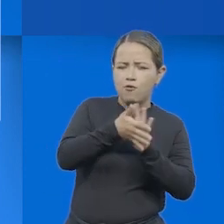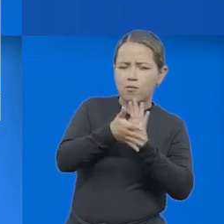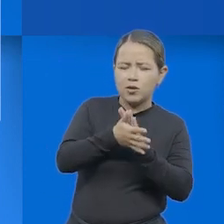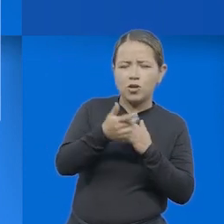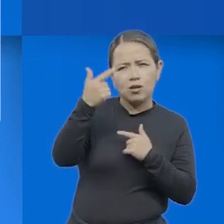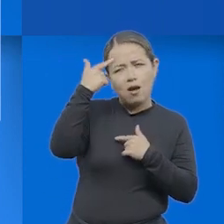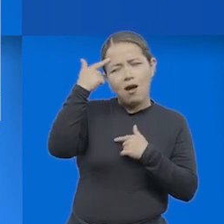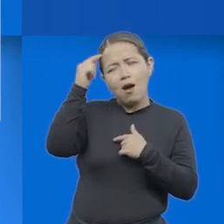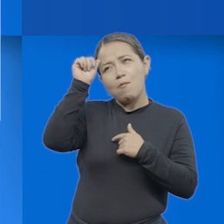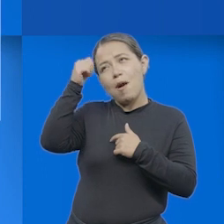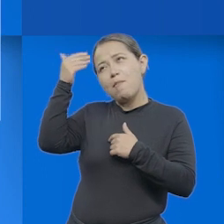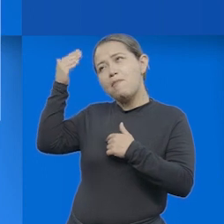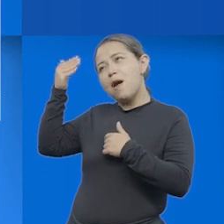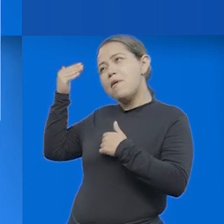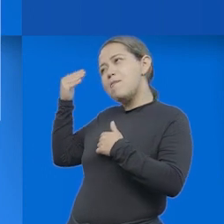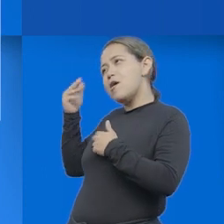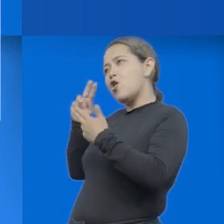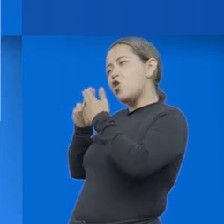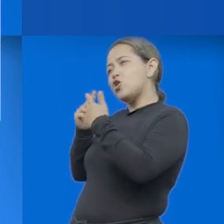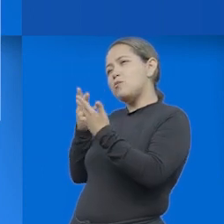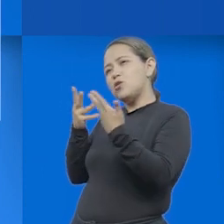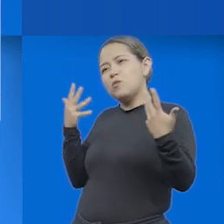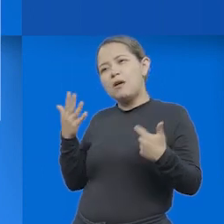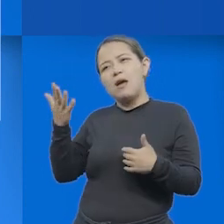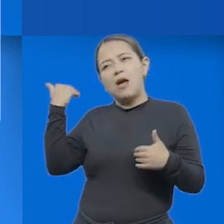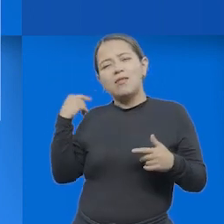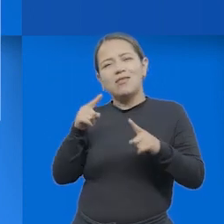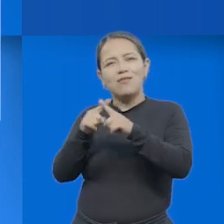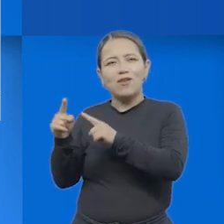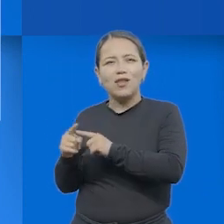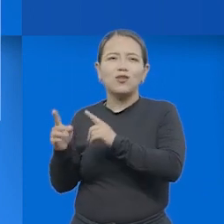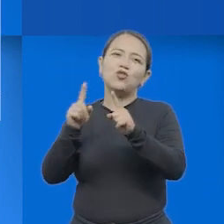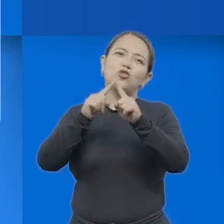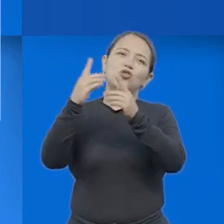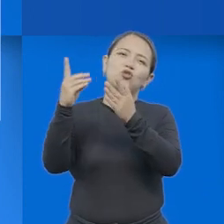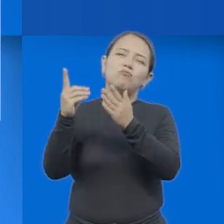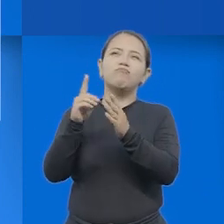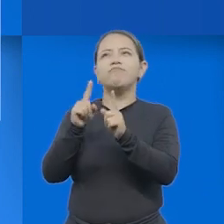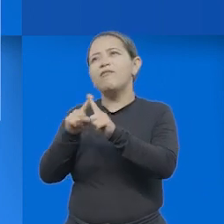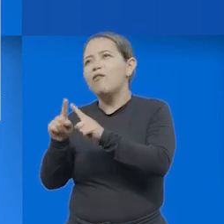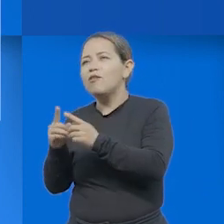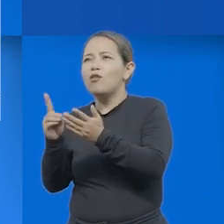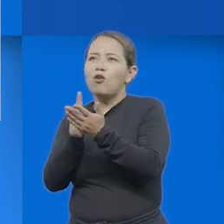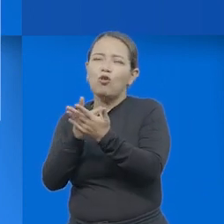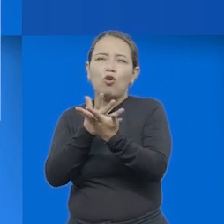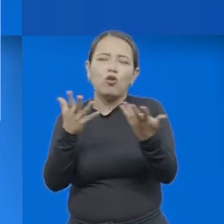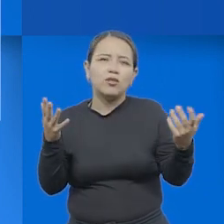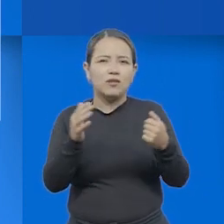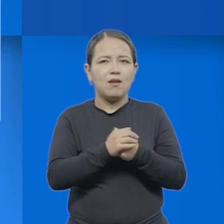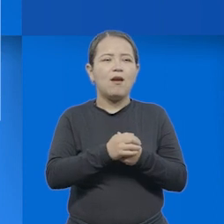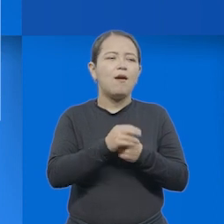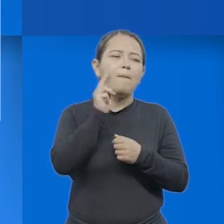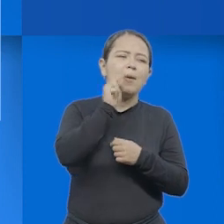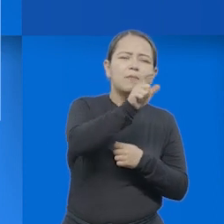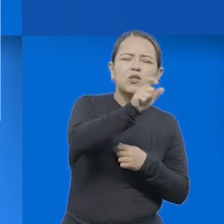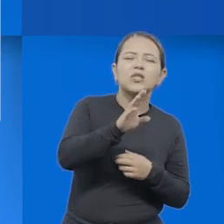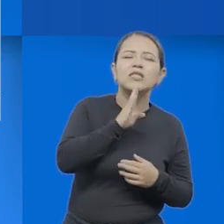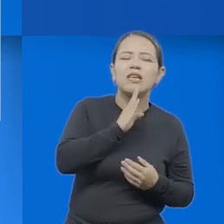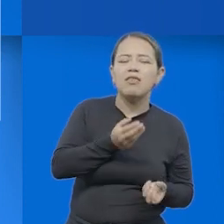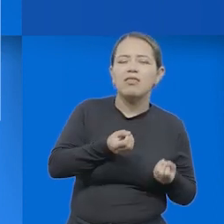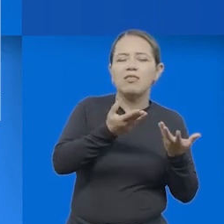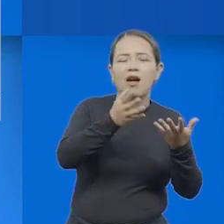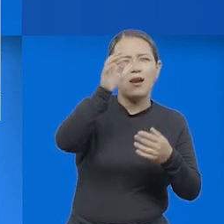rastrear información en la memoria, en conocimientos previos, y en las fuentes documentales, identificar al público y definir la